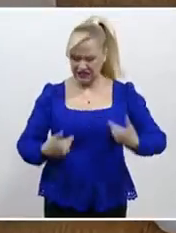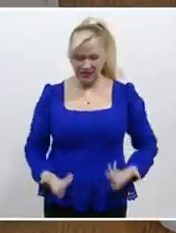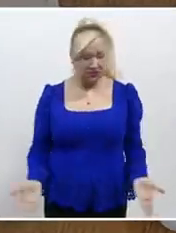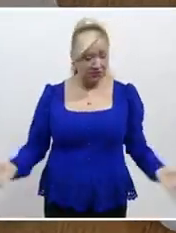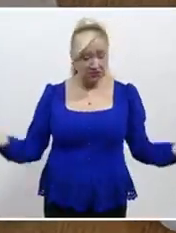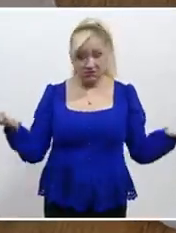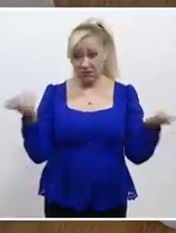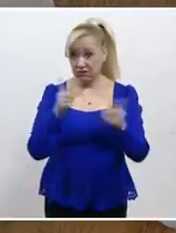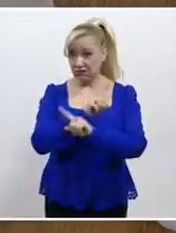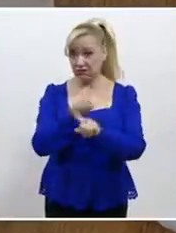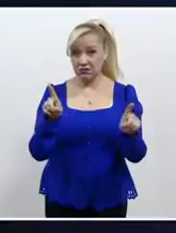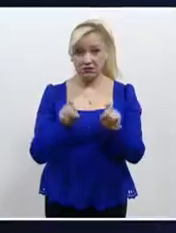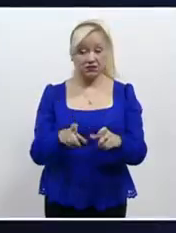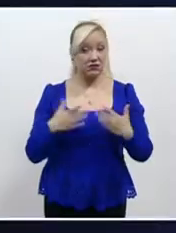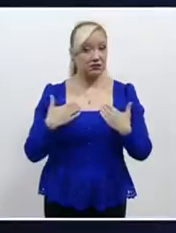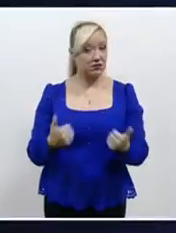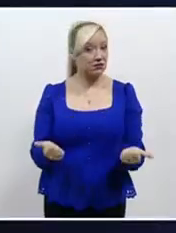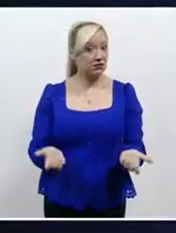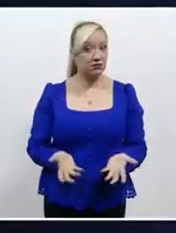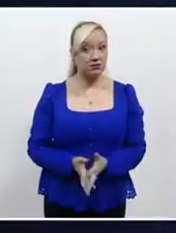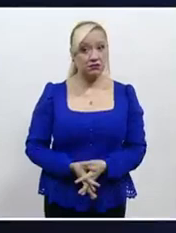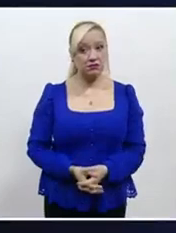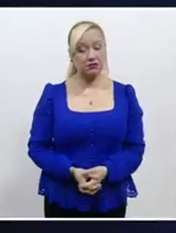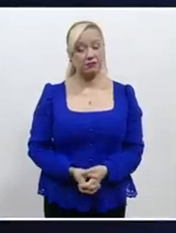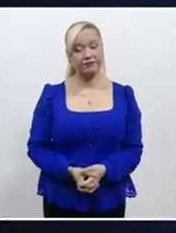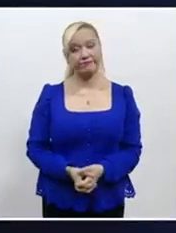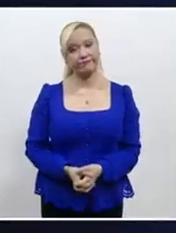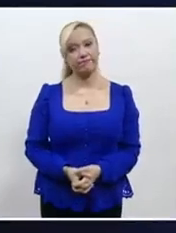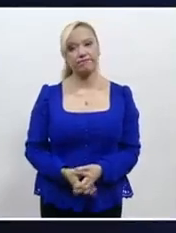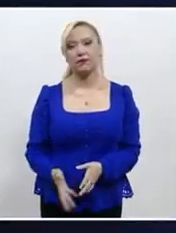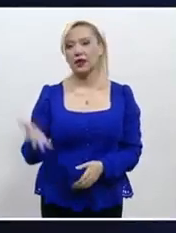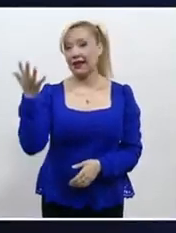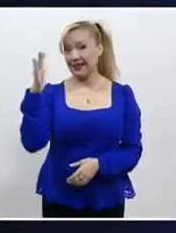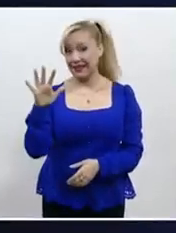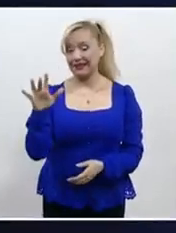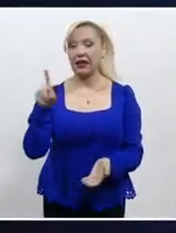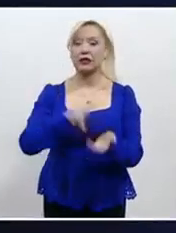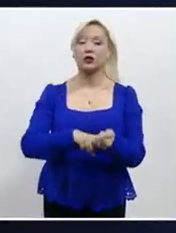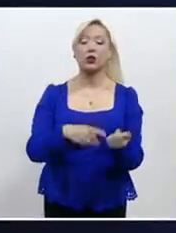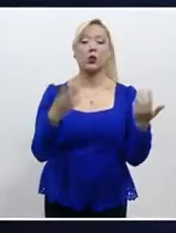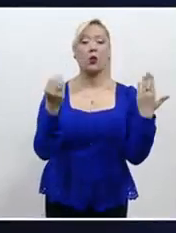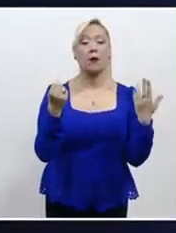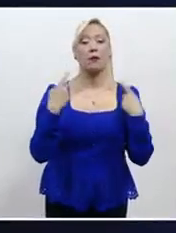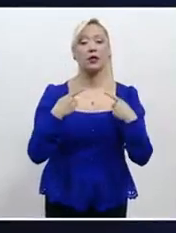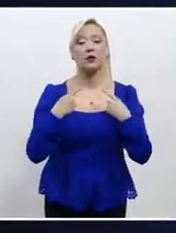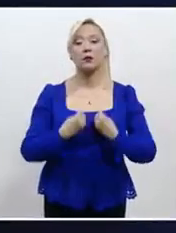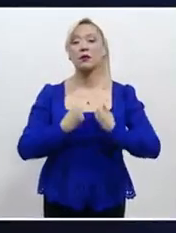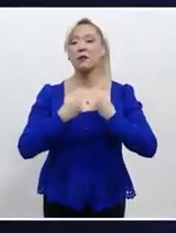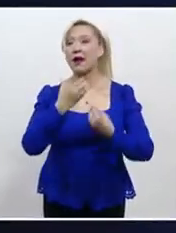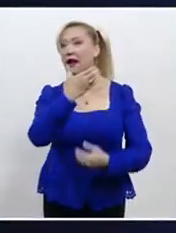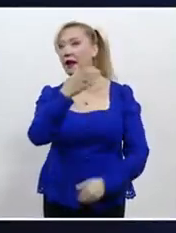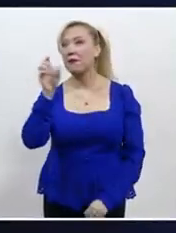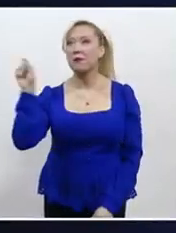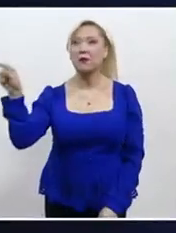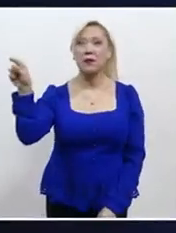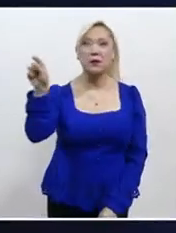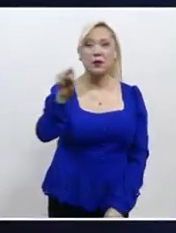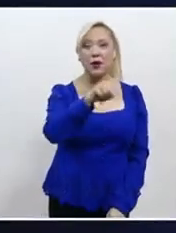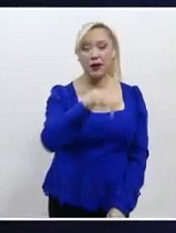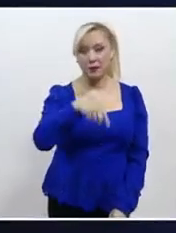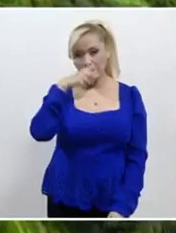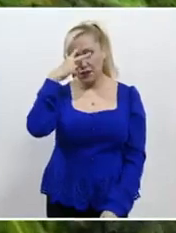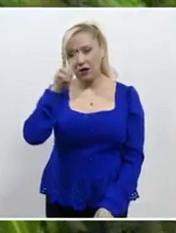Informativo, Rosy García. Y 9 de cada 10 habitantes de zonas rurales en México viven en condición de